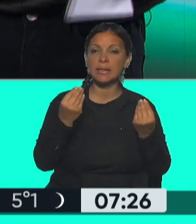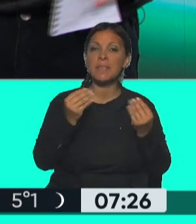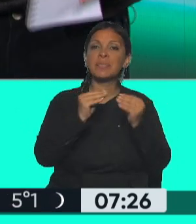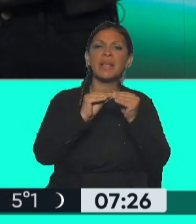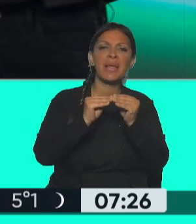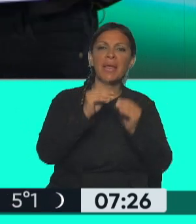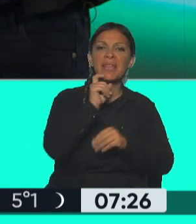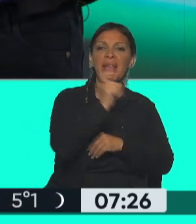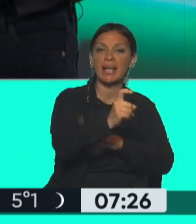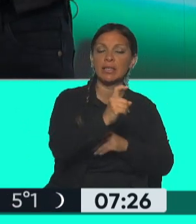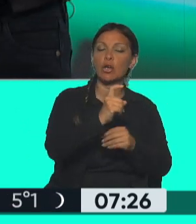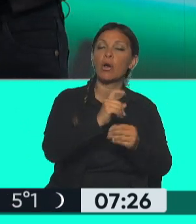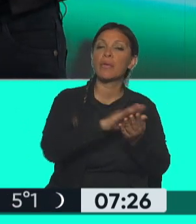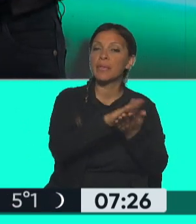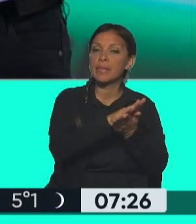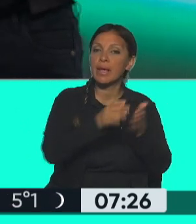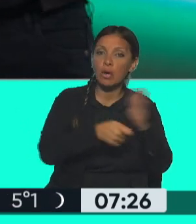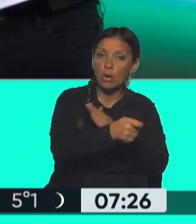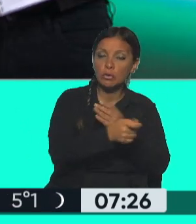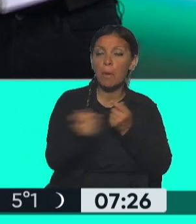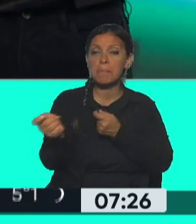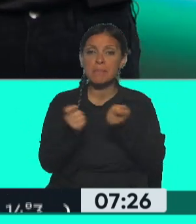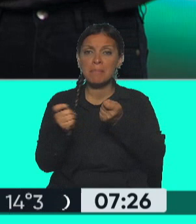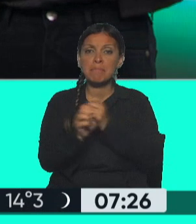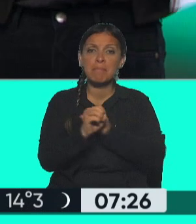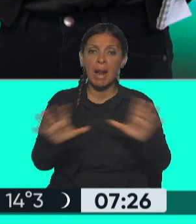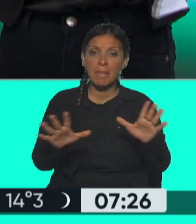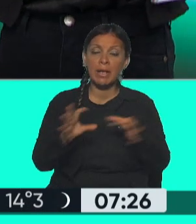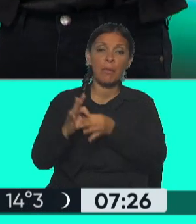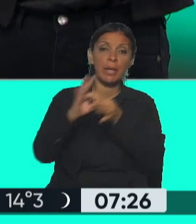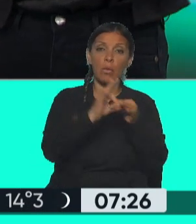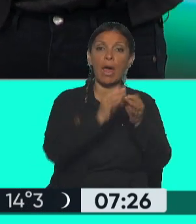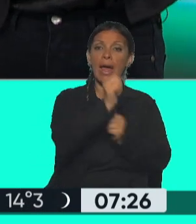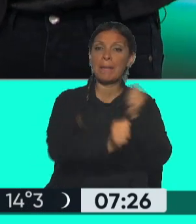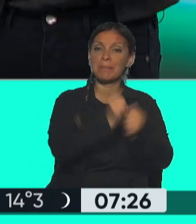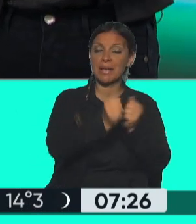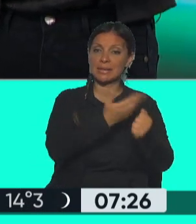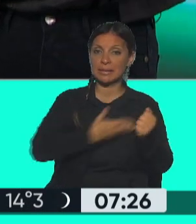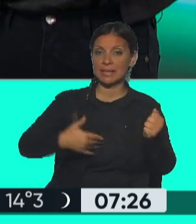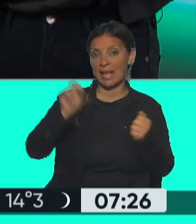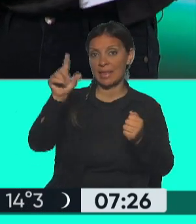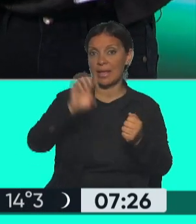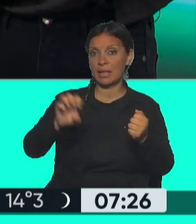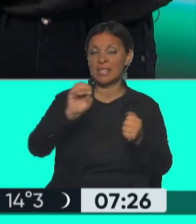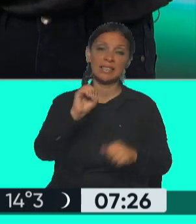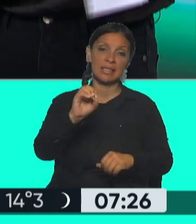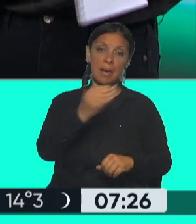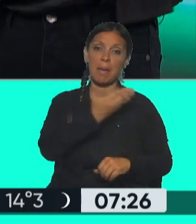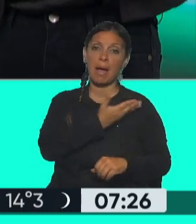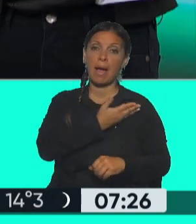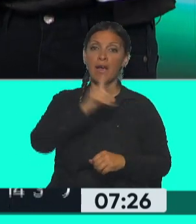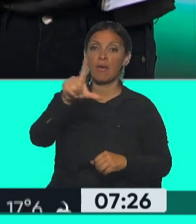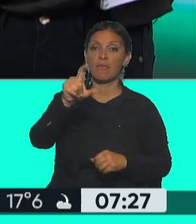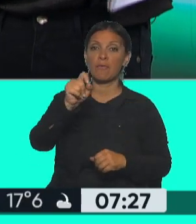corrupción, de malversación de fondos vinculado a una empresa estatal ecuatoriana, Flopec, que es una empresa de